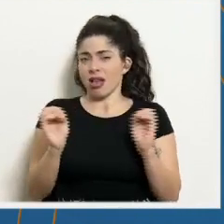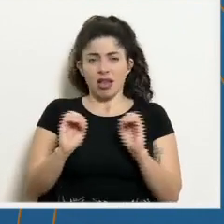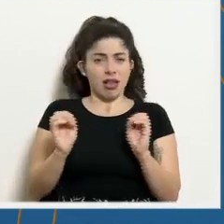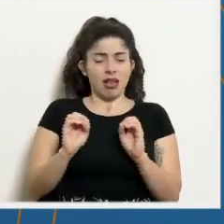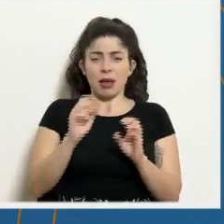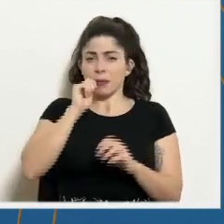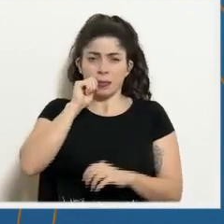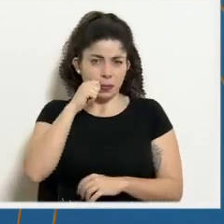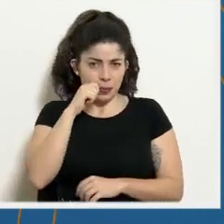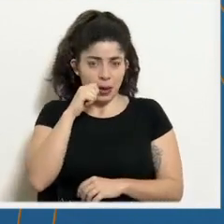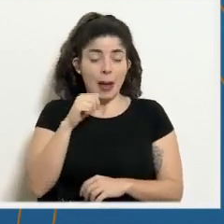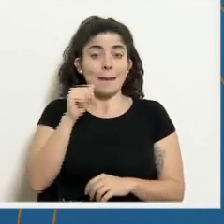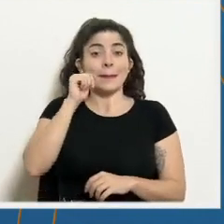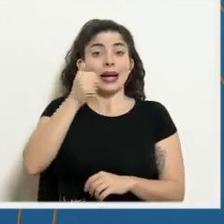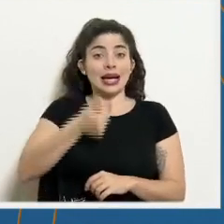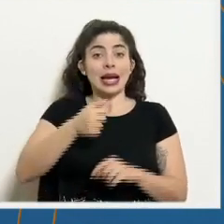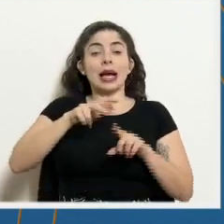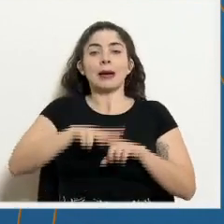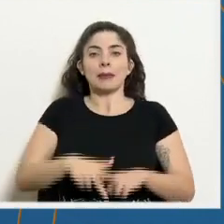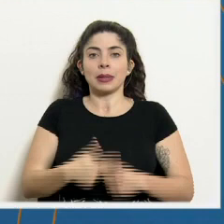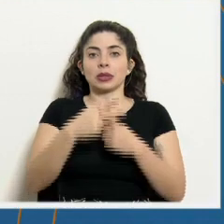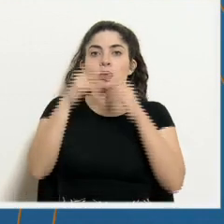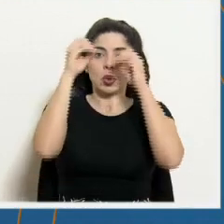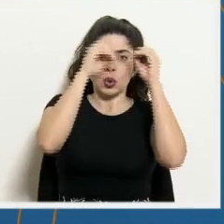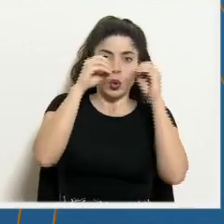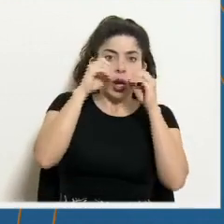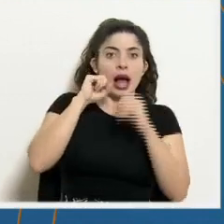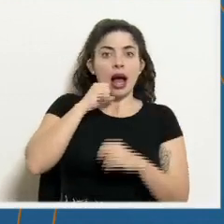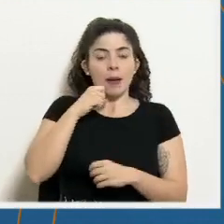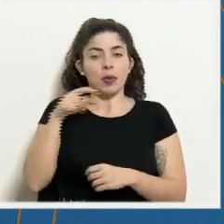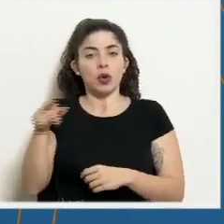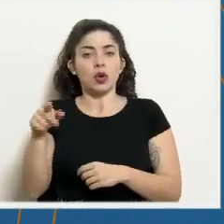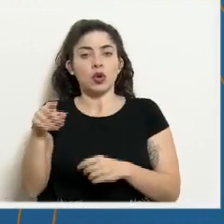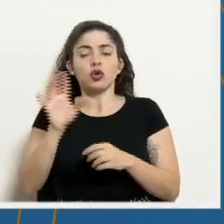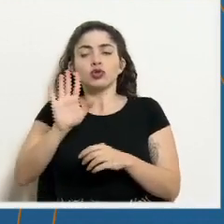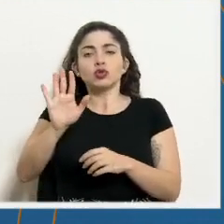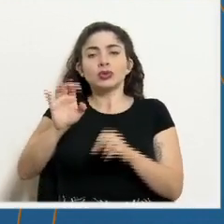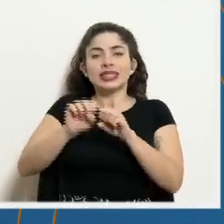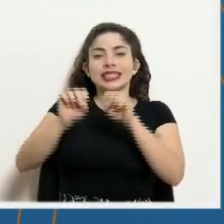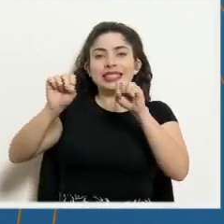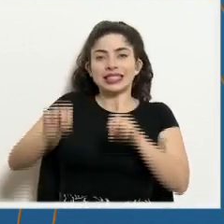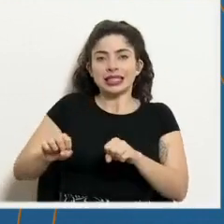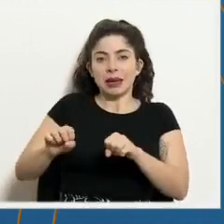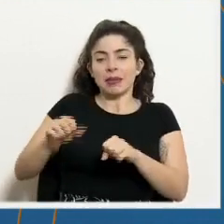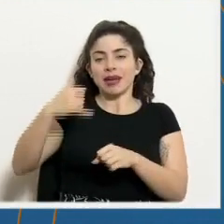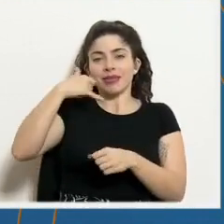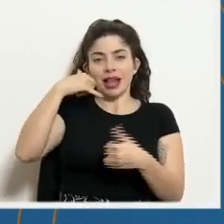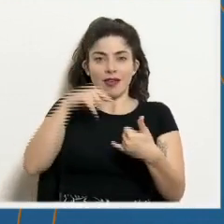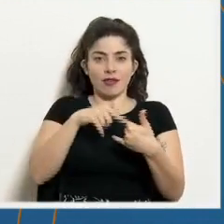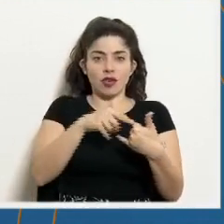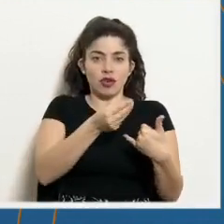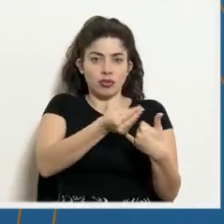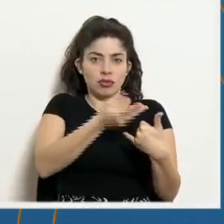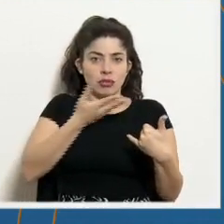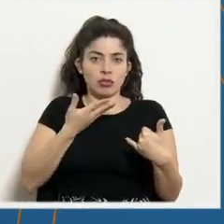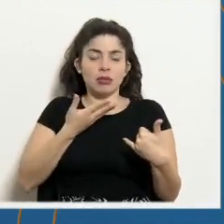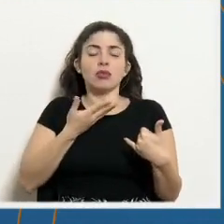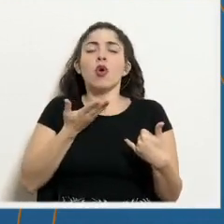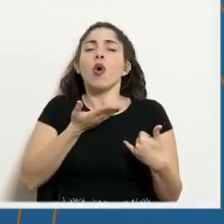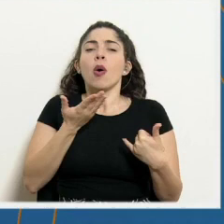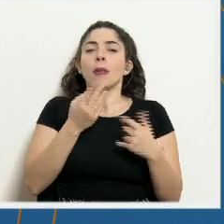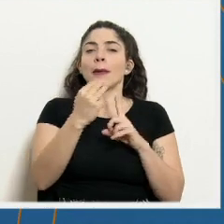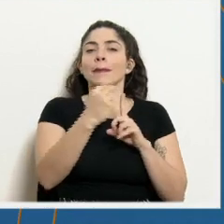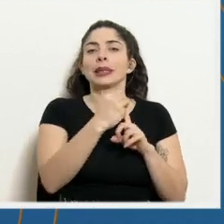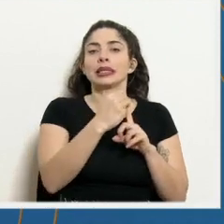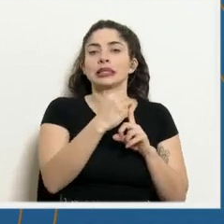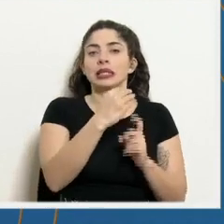Google y Apple empezarán a notificar a través del sistema operativo de sus teléfonos un mensaje que